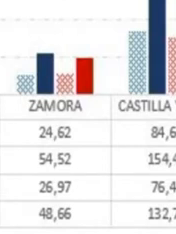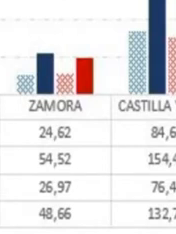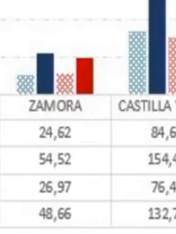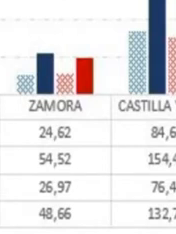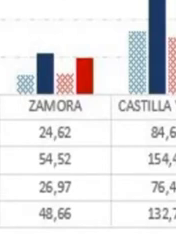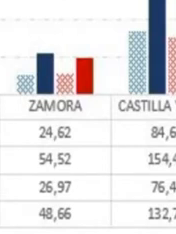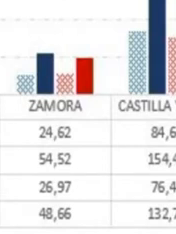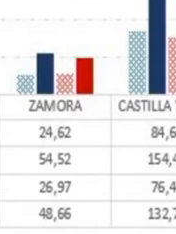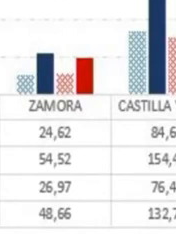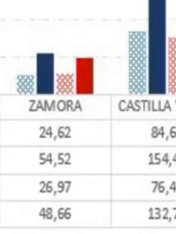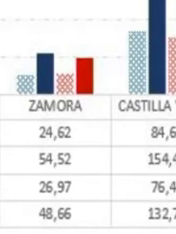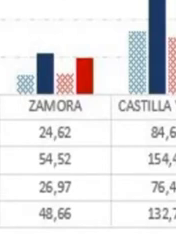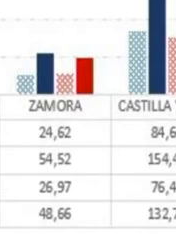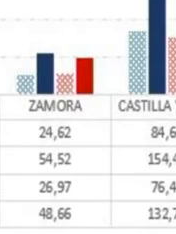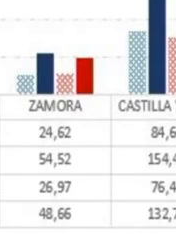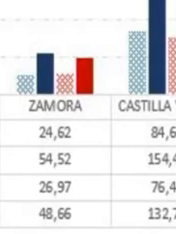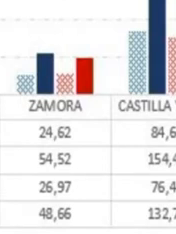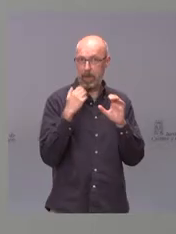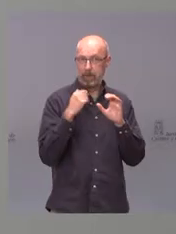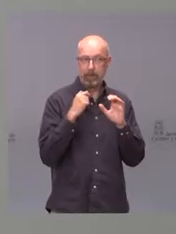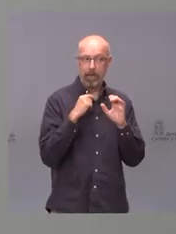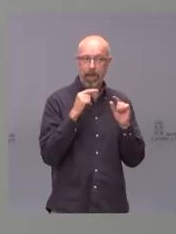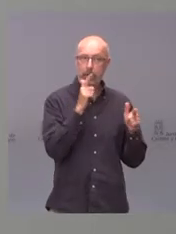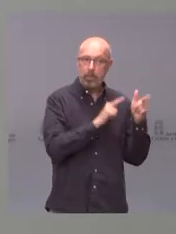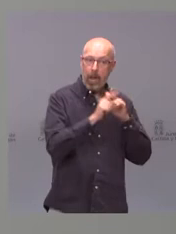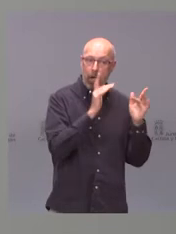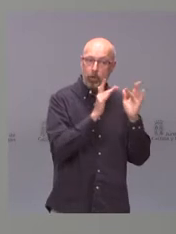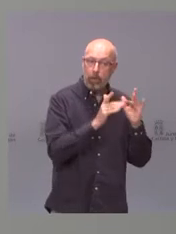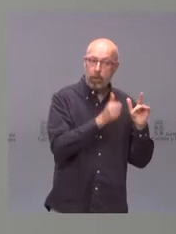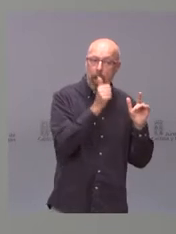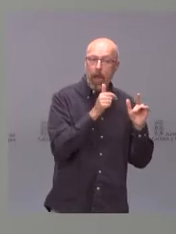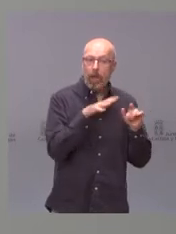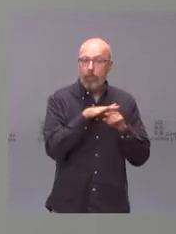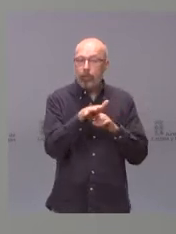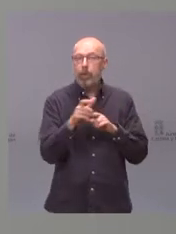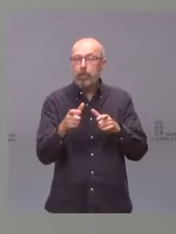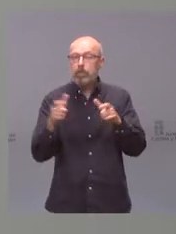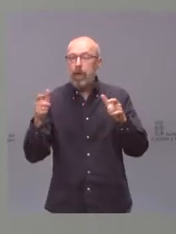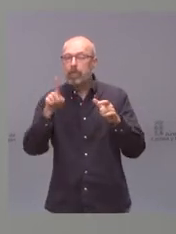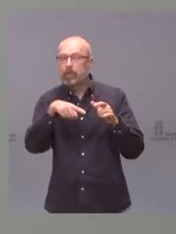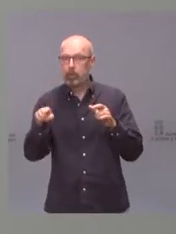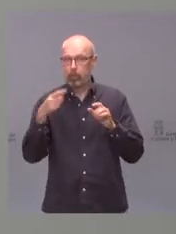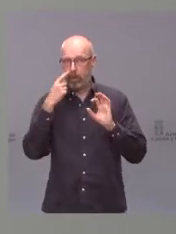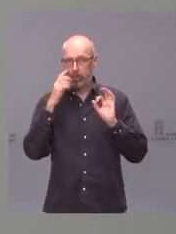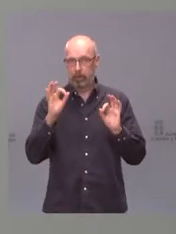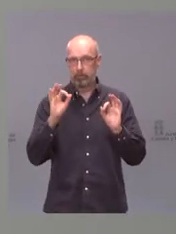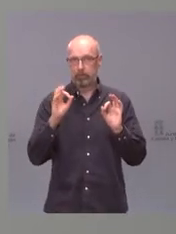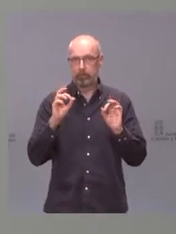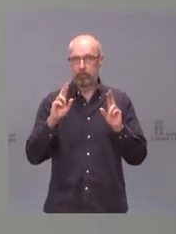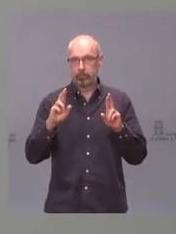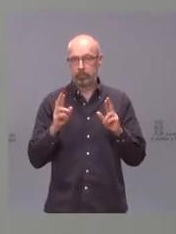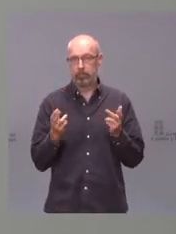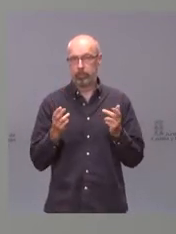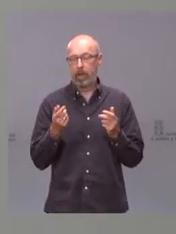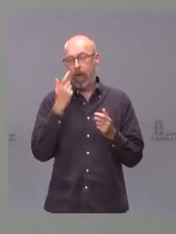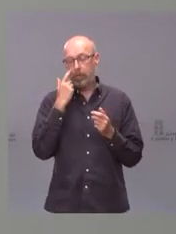días previos se traduce en un aumento de casos limitado y por lo tanto con una ola, pero